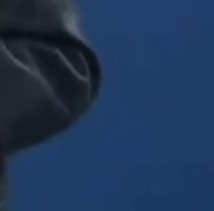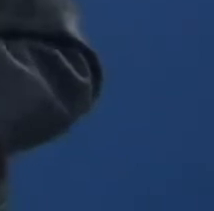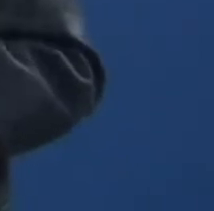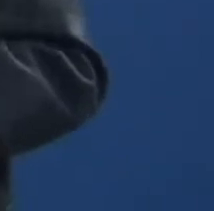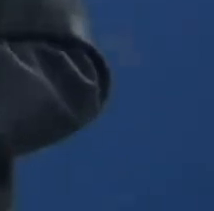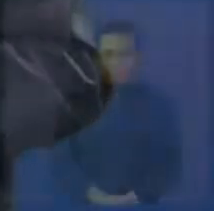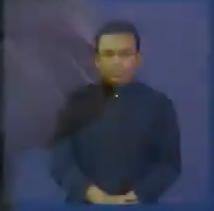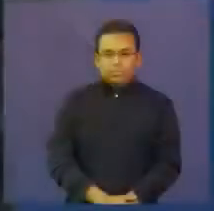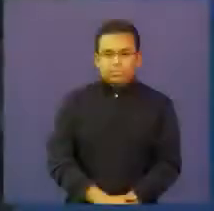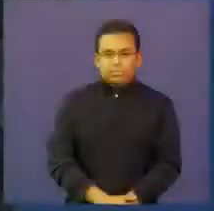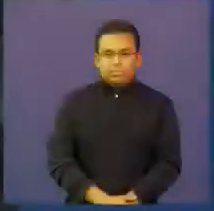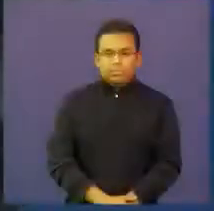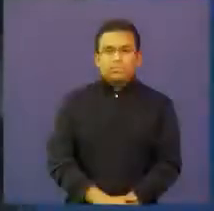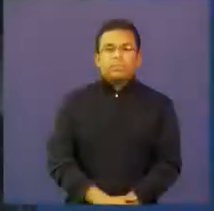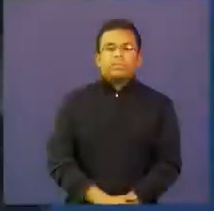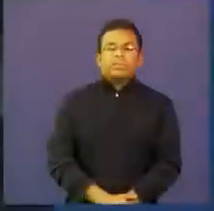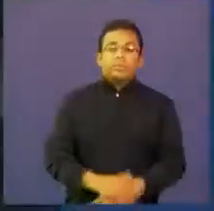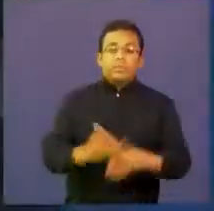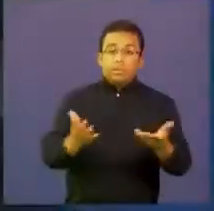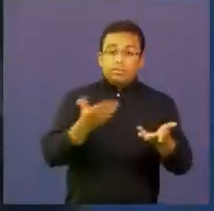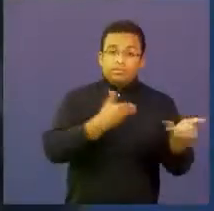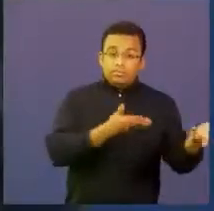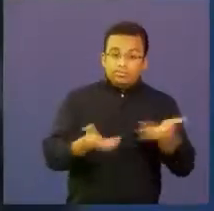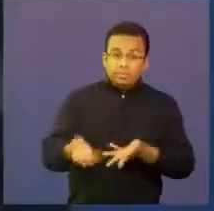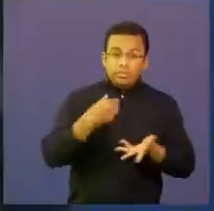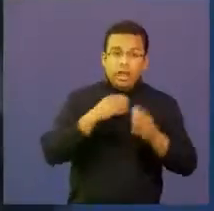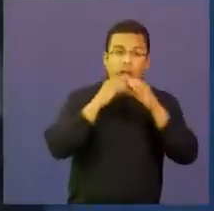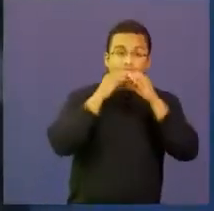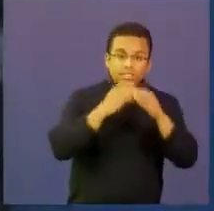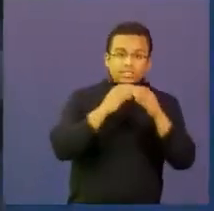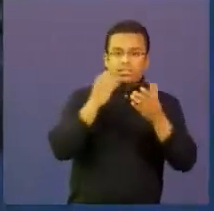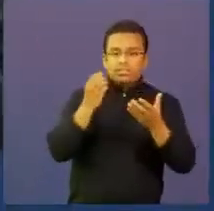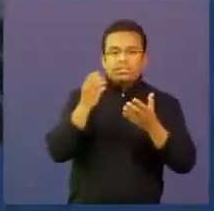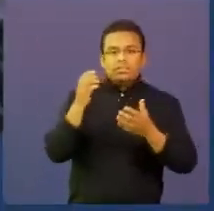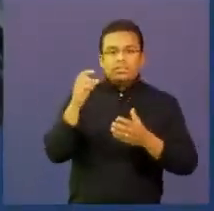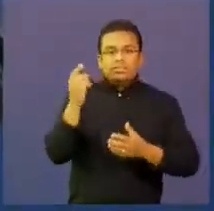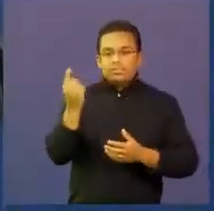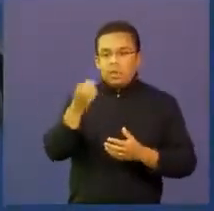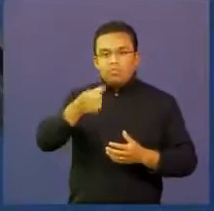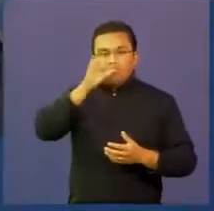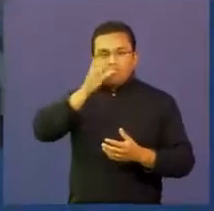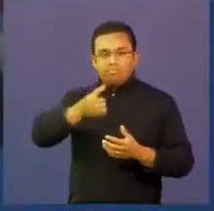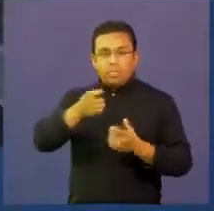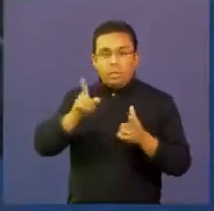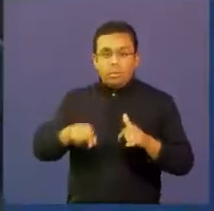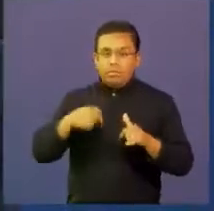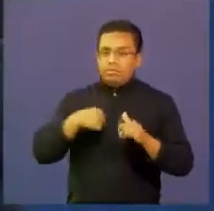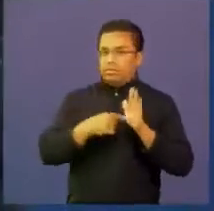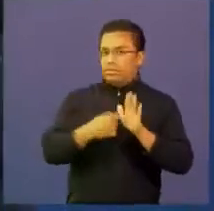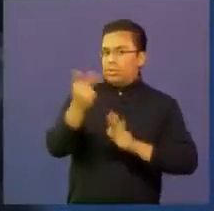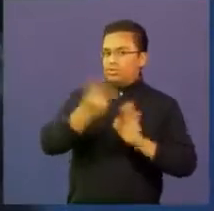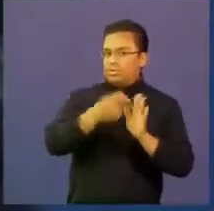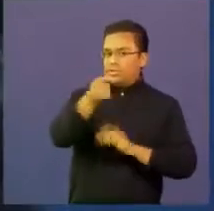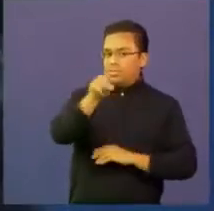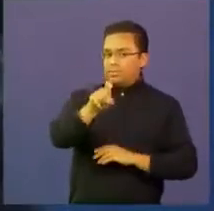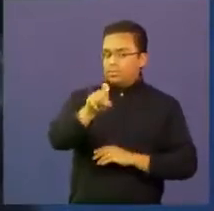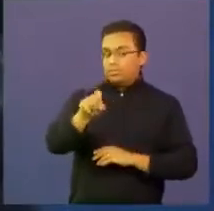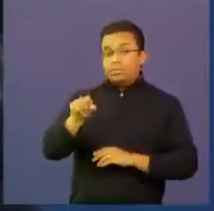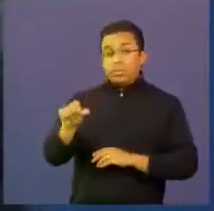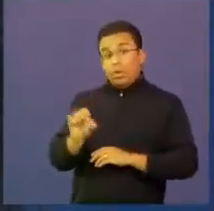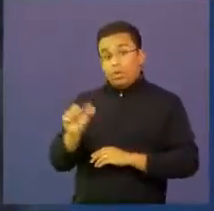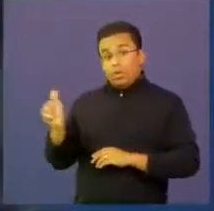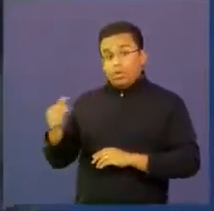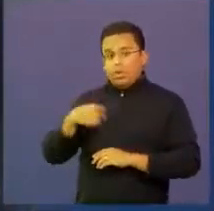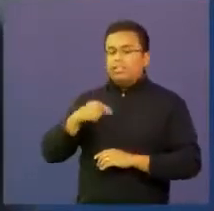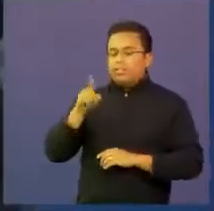porque aquí vamos a seguir en pleno Educa Digital 2016. Perfecto. Jorli Camacho también nos decía, el almuerzo también